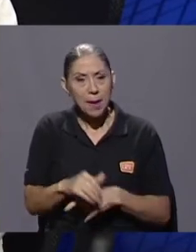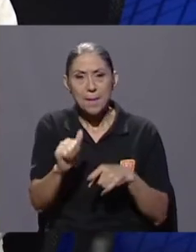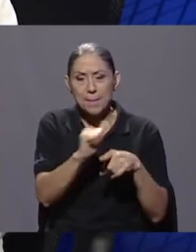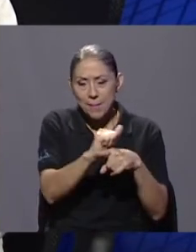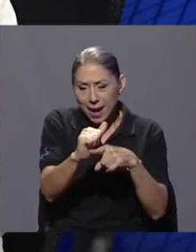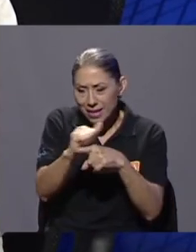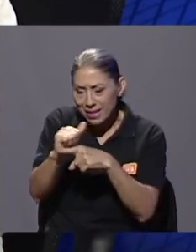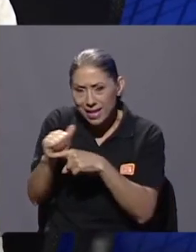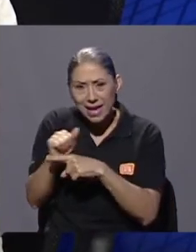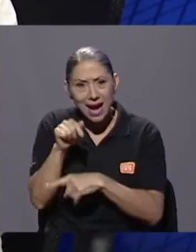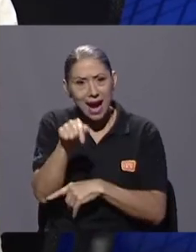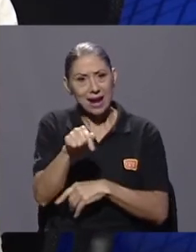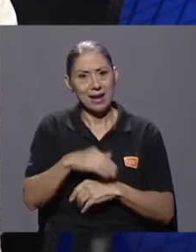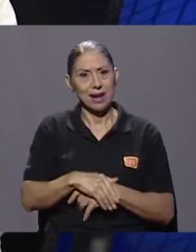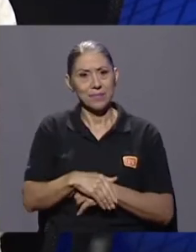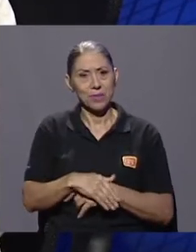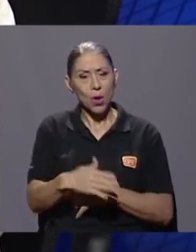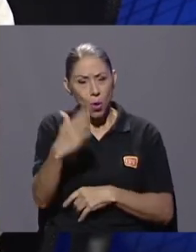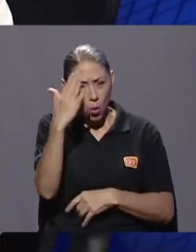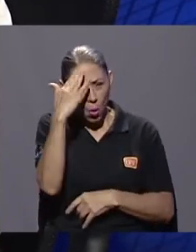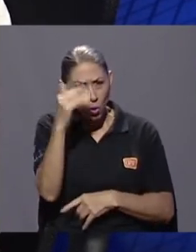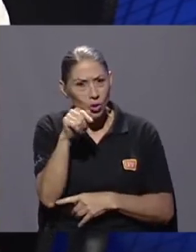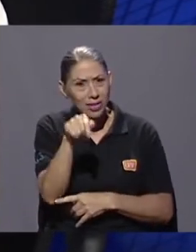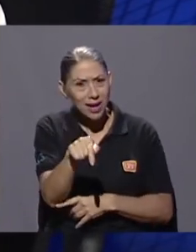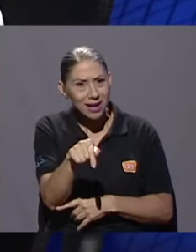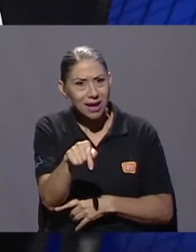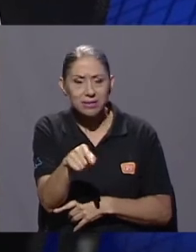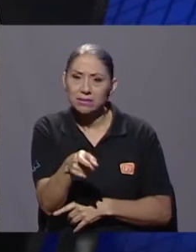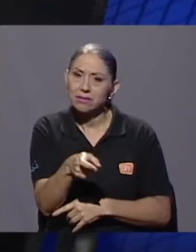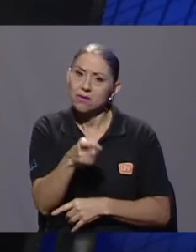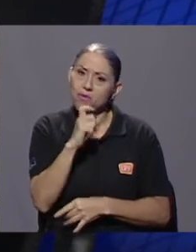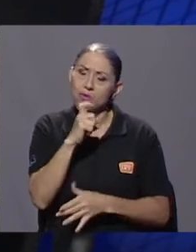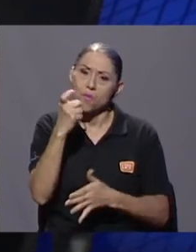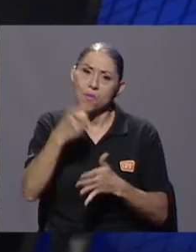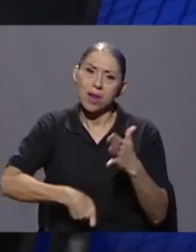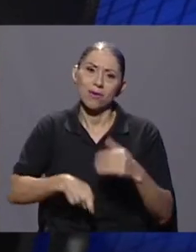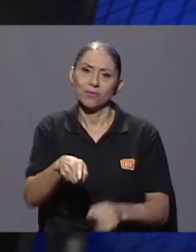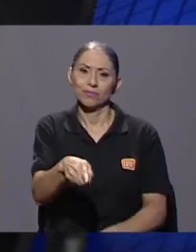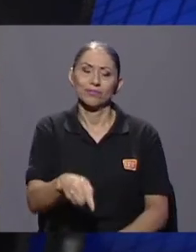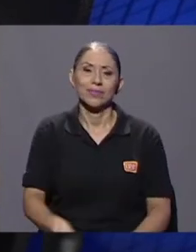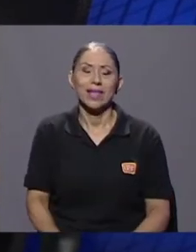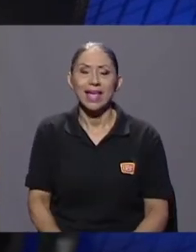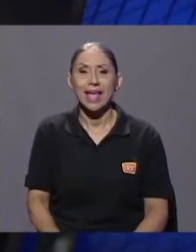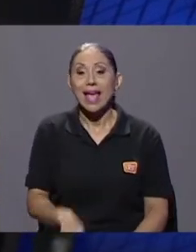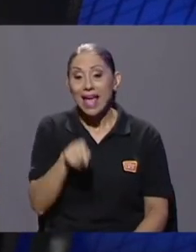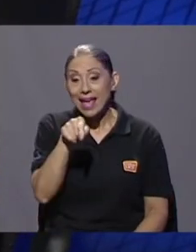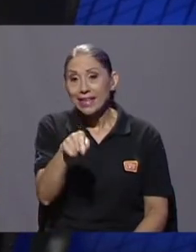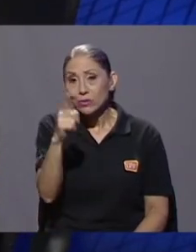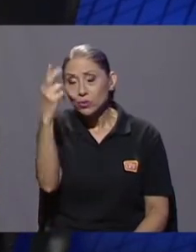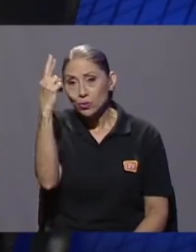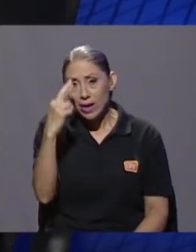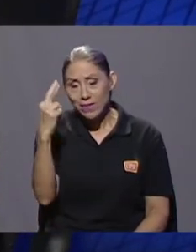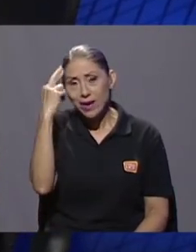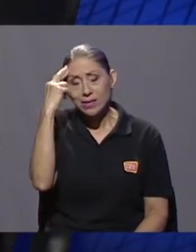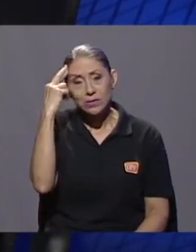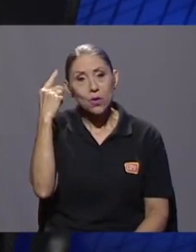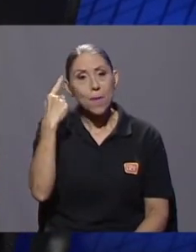y conocerla es complejo. Entonces, eso tiende a ser una razón para que